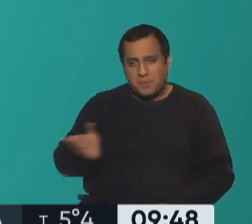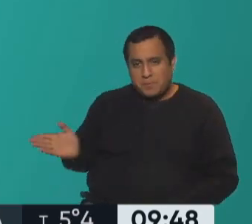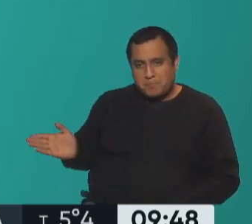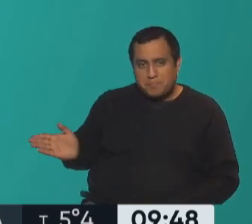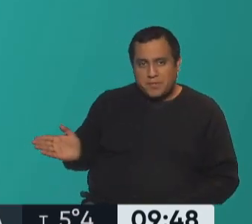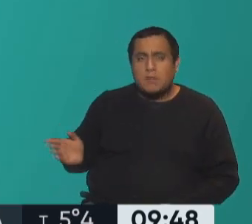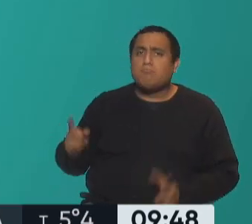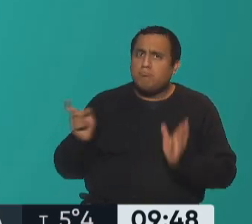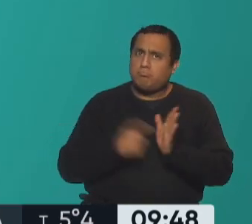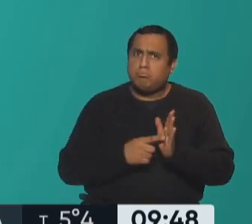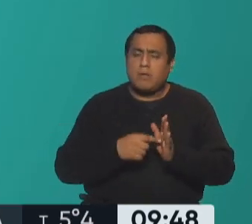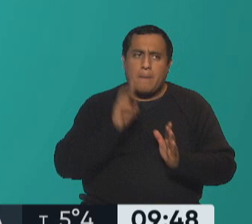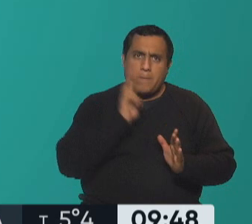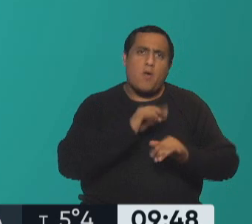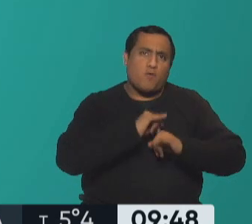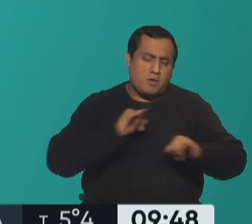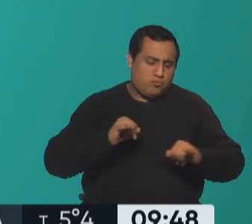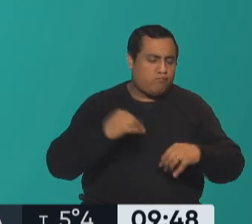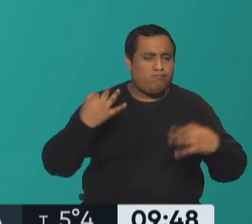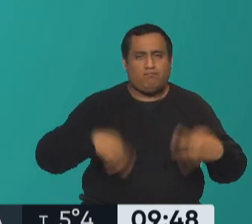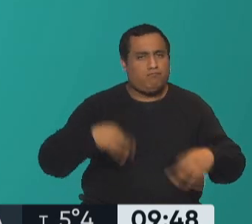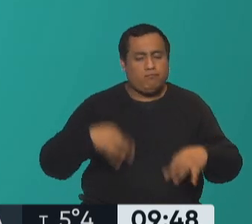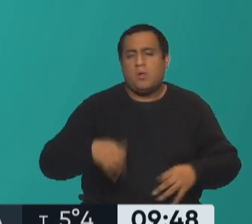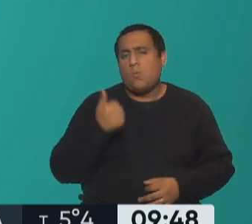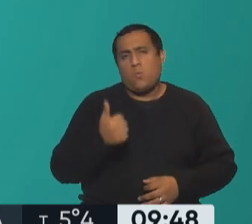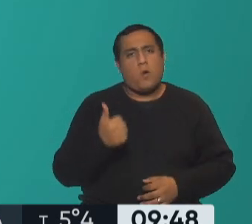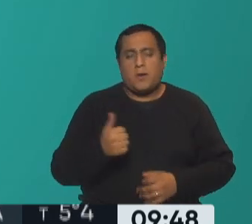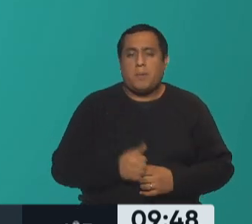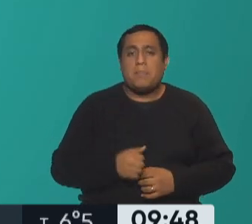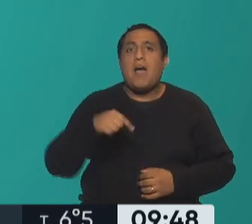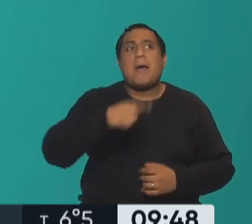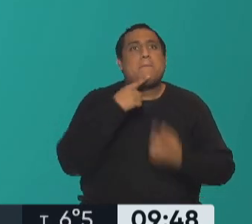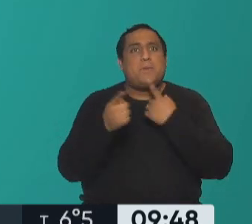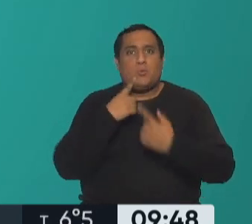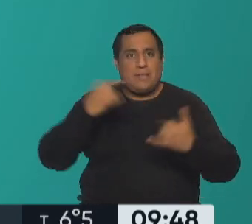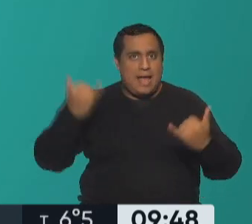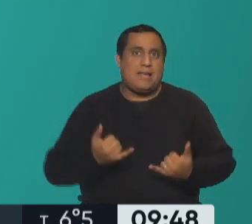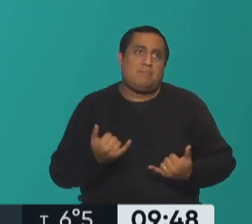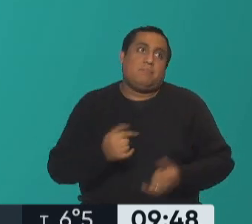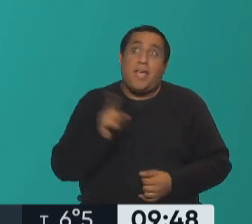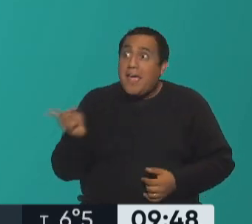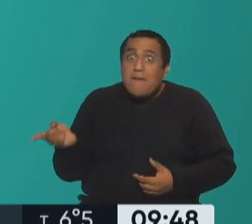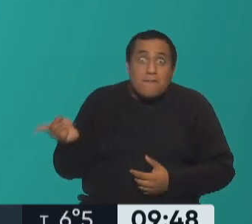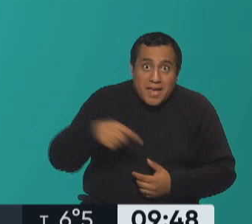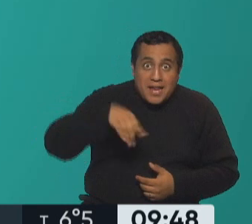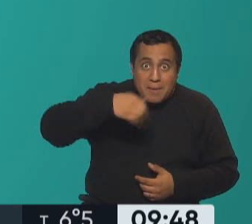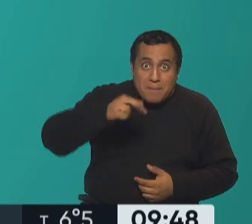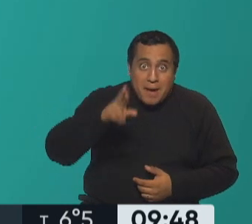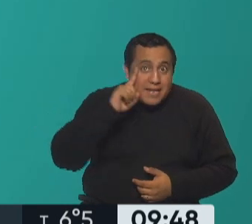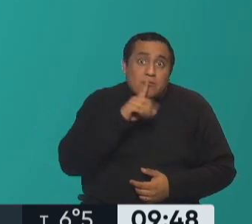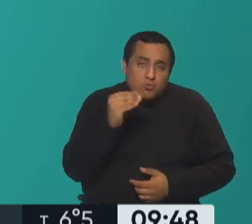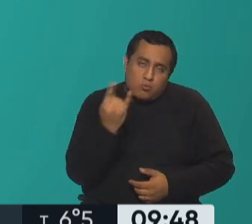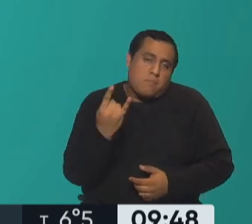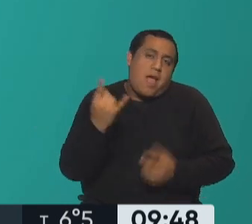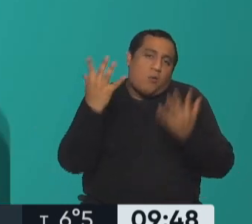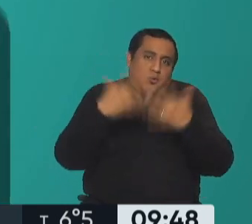seitun la pueden seguir ahí siempre fenomenal la información que nos aporta marichu tenemos preguntas porque viene a marichu y acá hay preguntas qué va a ser es así